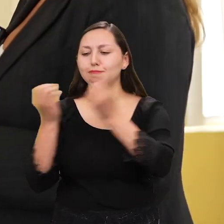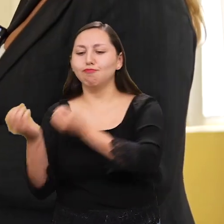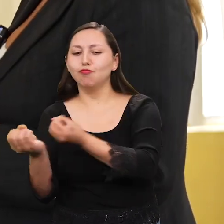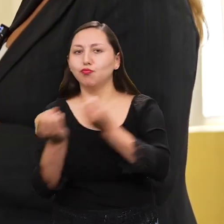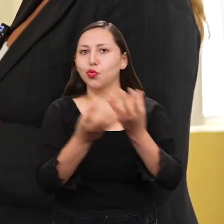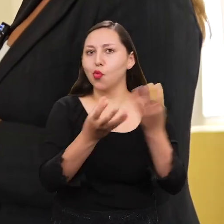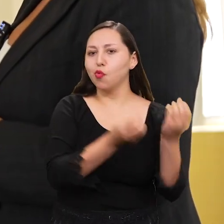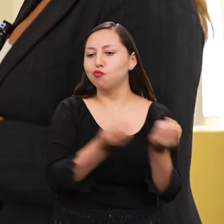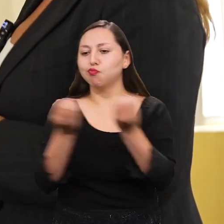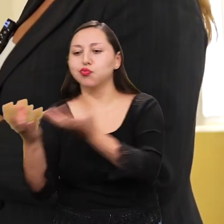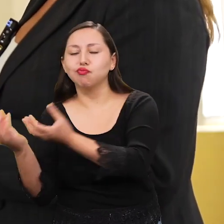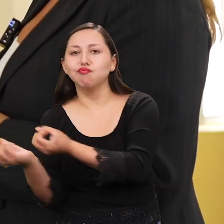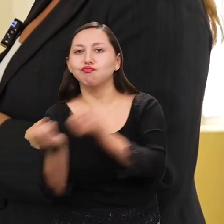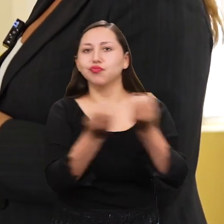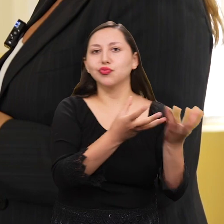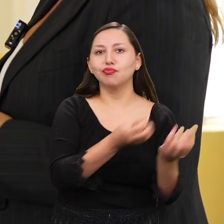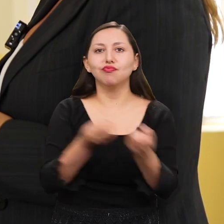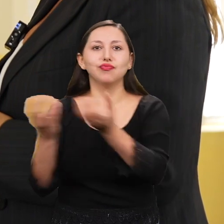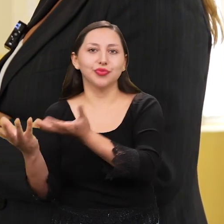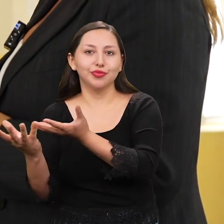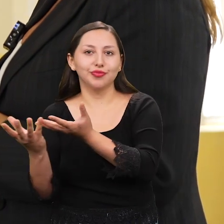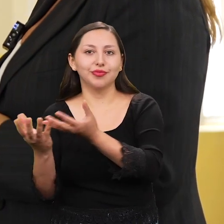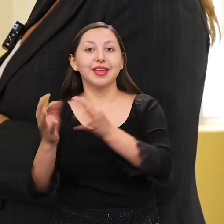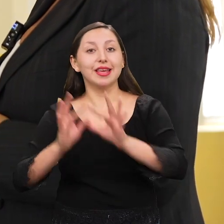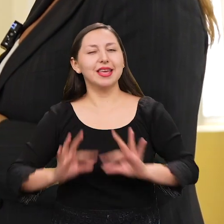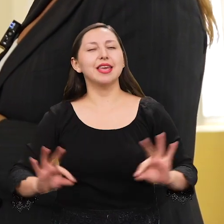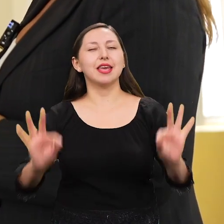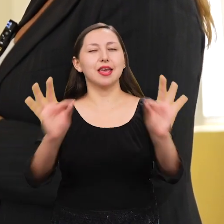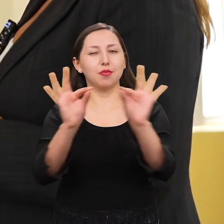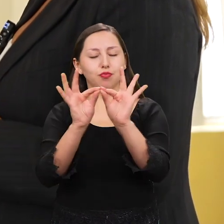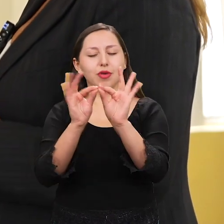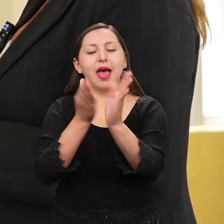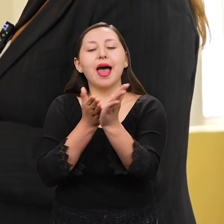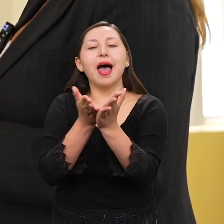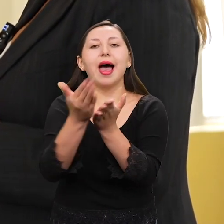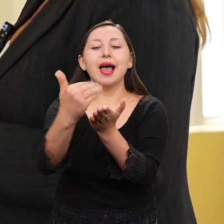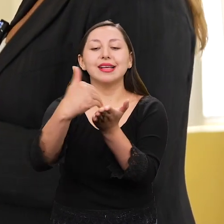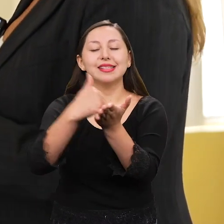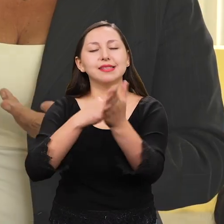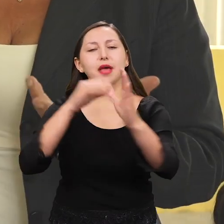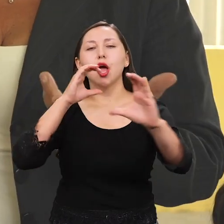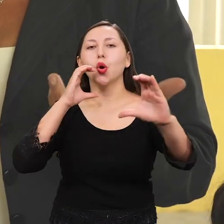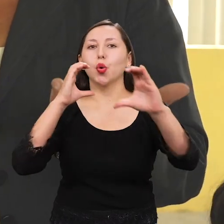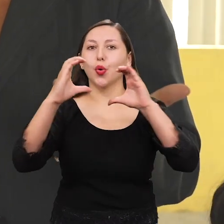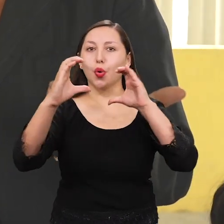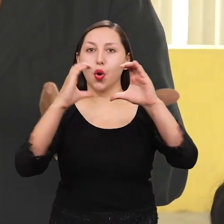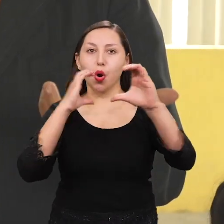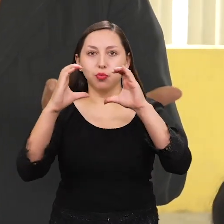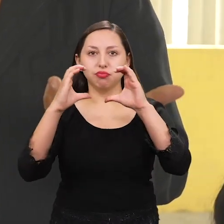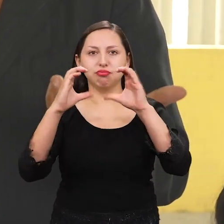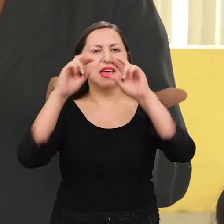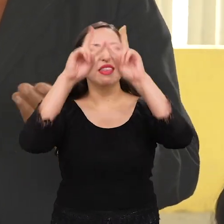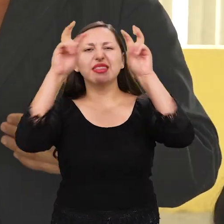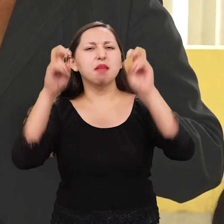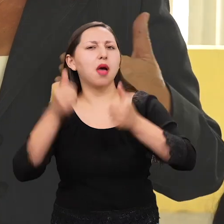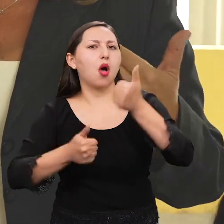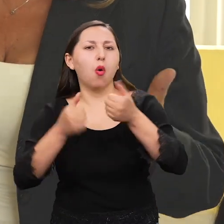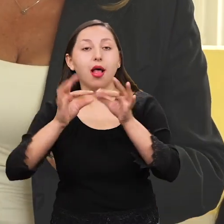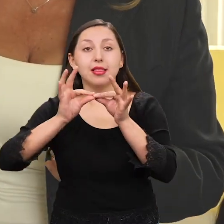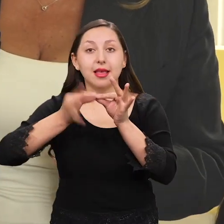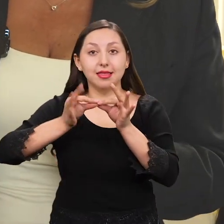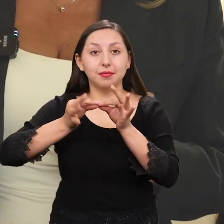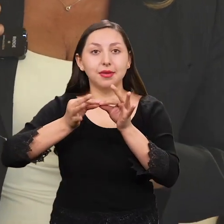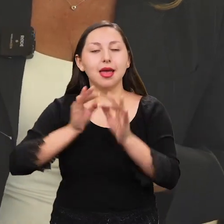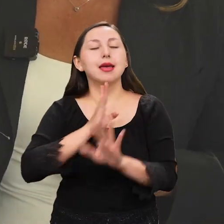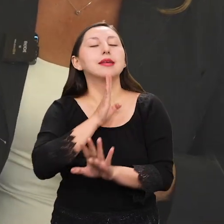Tú no debes saber solo de lengua de señas, sino de todos los temas de los que vayan a hablar. Tienes que seguirte a capacitar. Todos